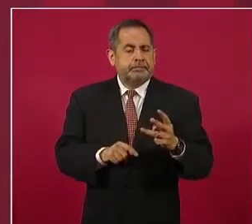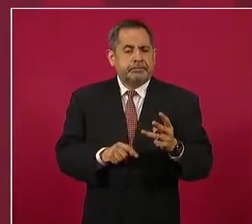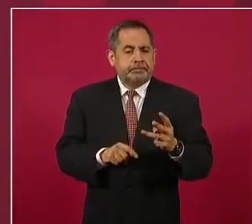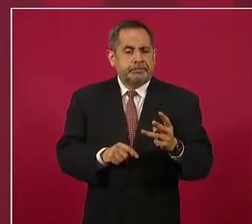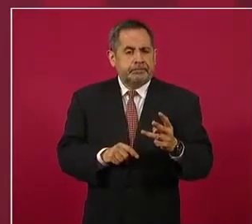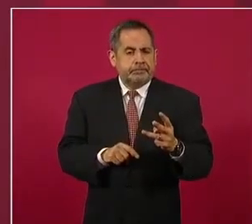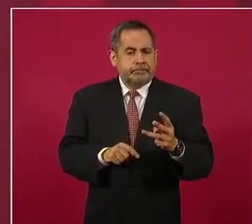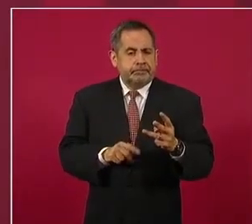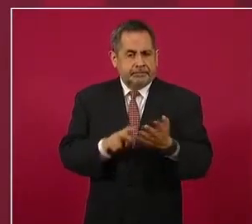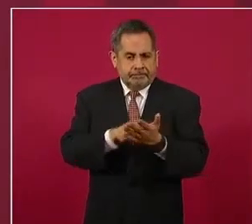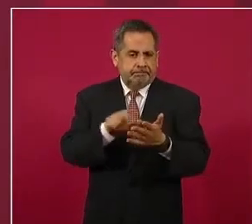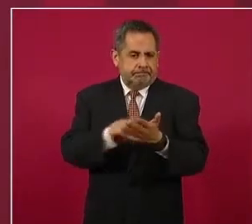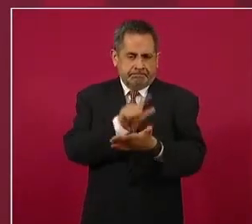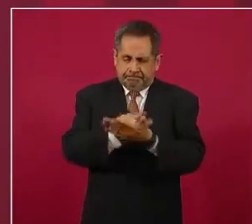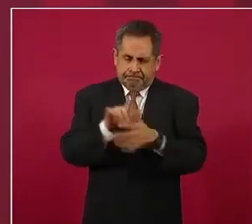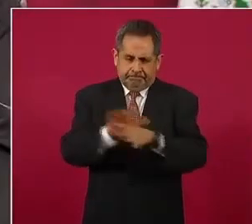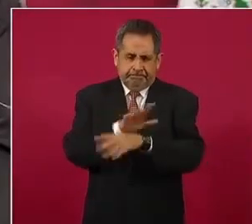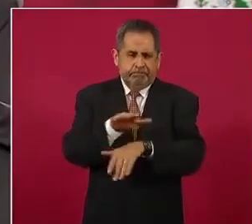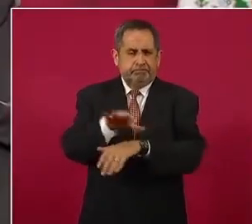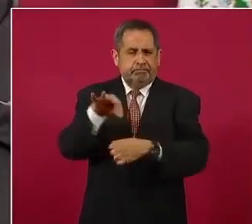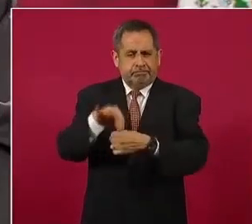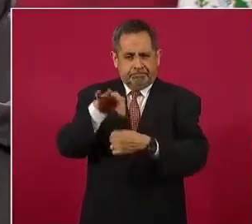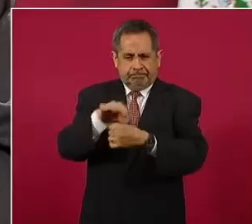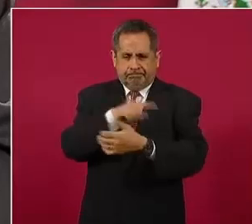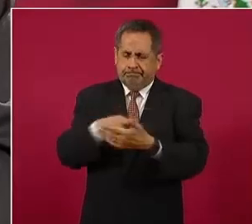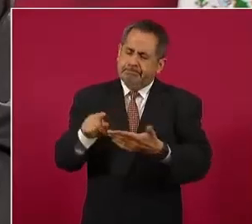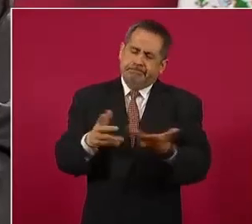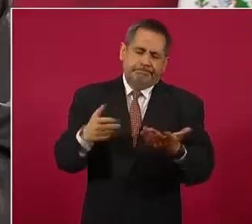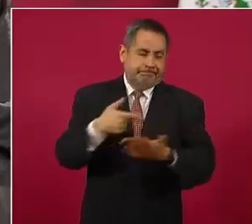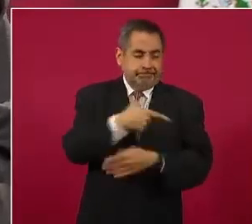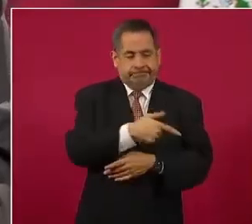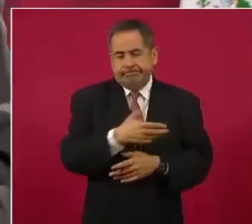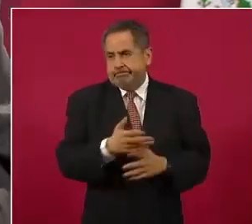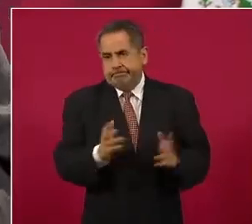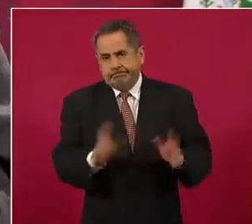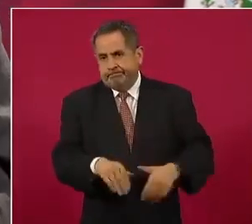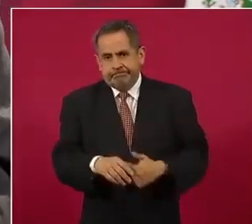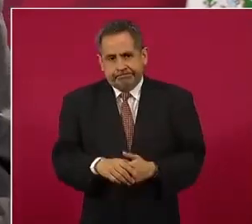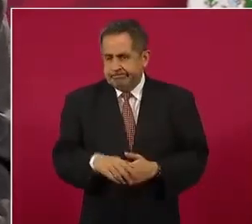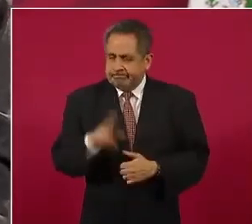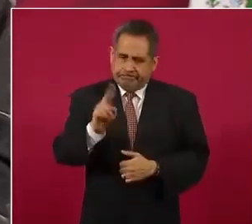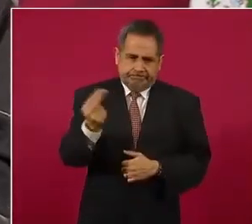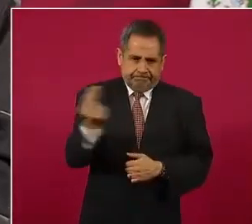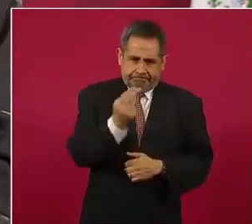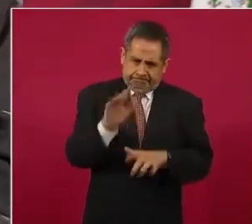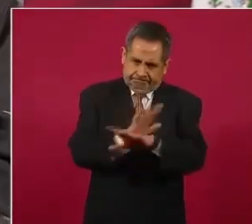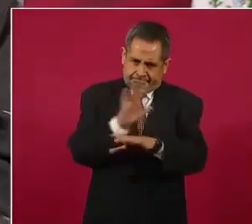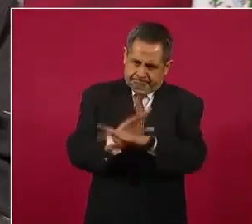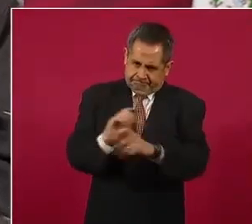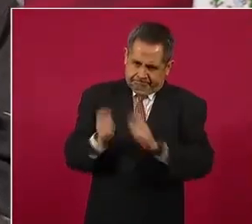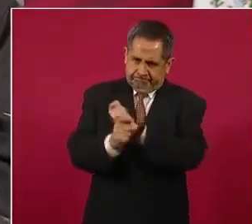La reforma electoral, porque ya es necesaria.